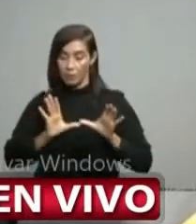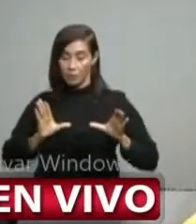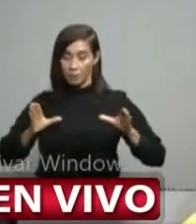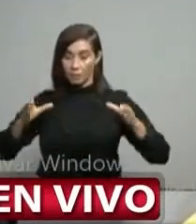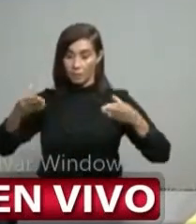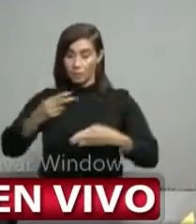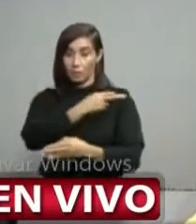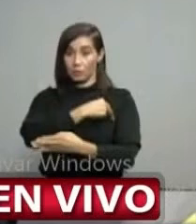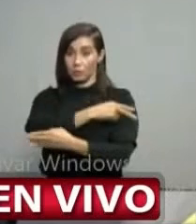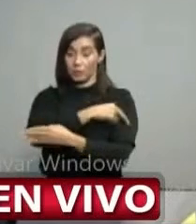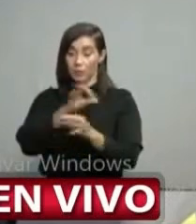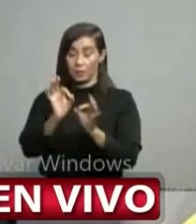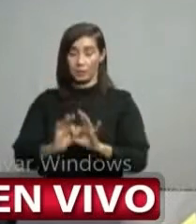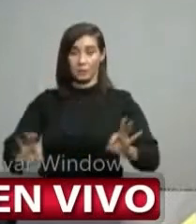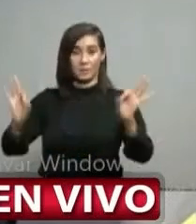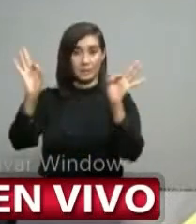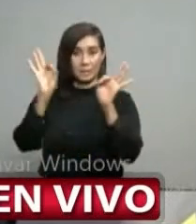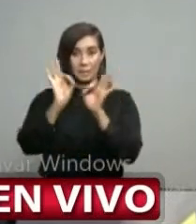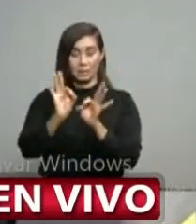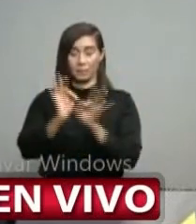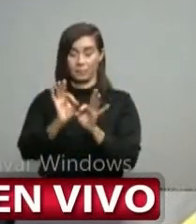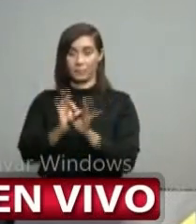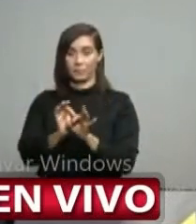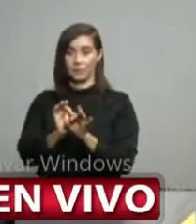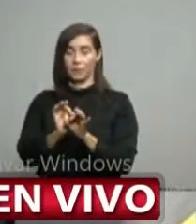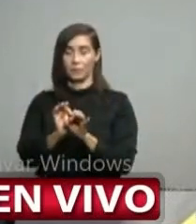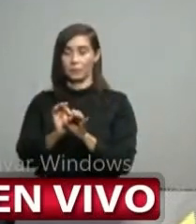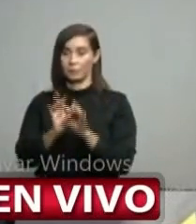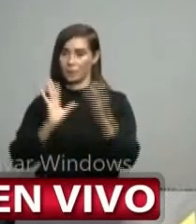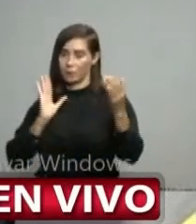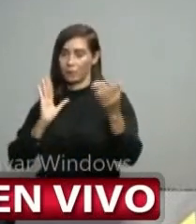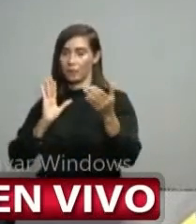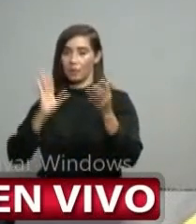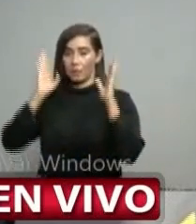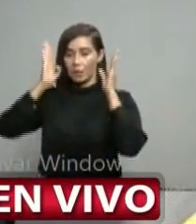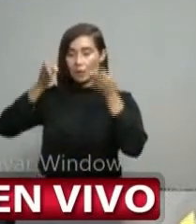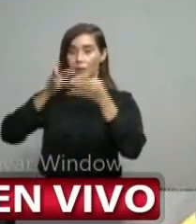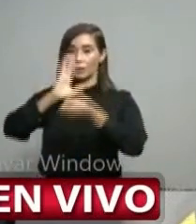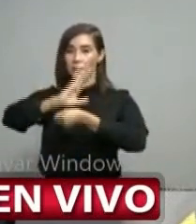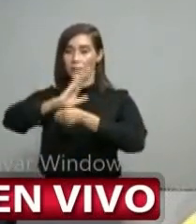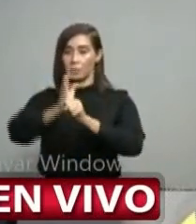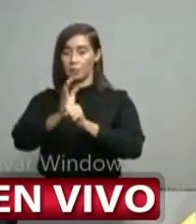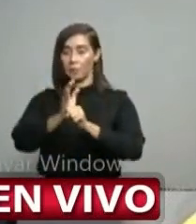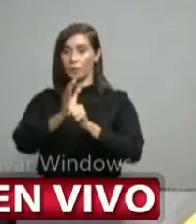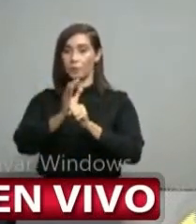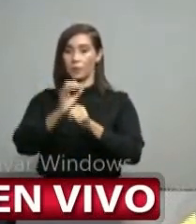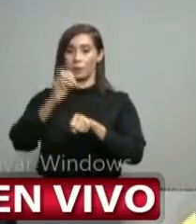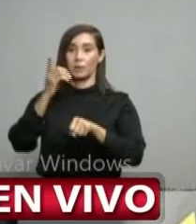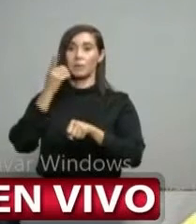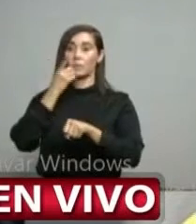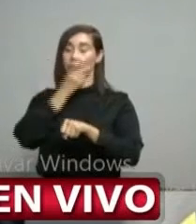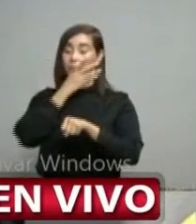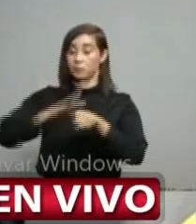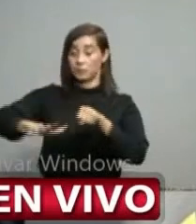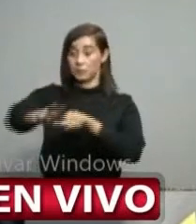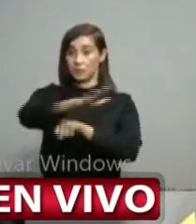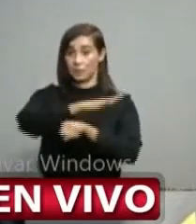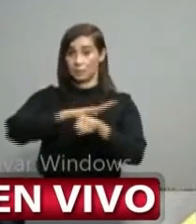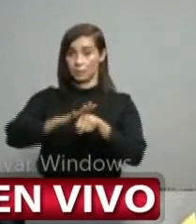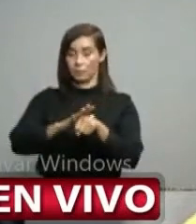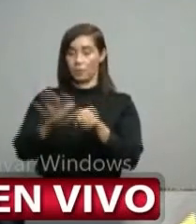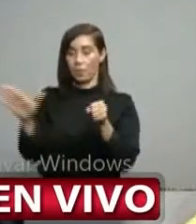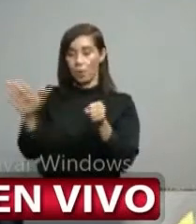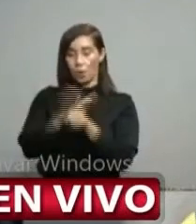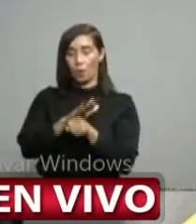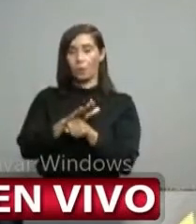más del setenta y cinco por ciento de las ocupaciones de COVID del Gran Santo Domingo la tasa de ocupación es de